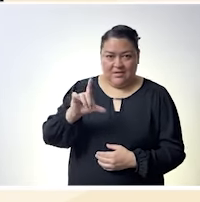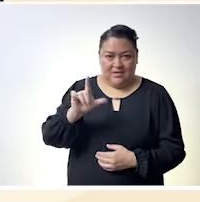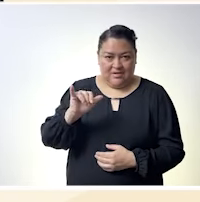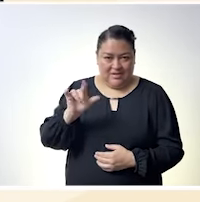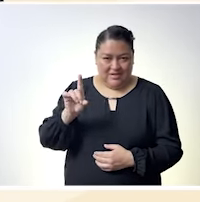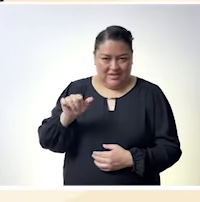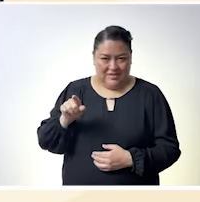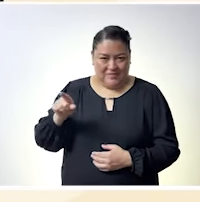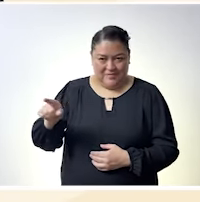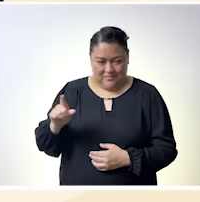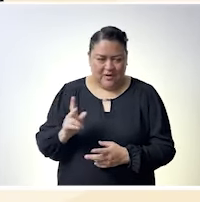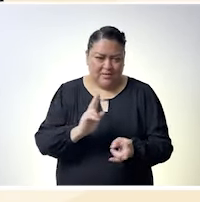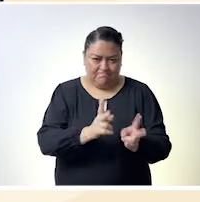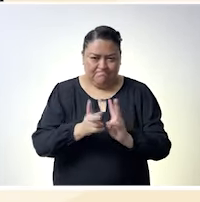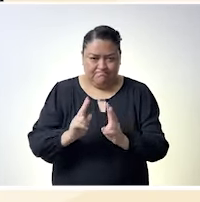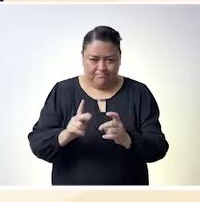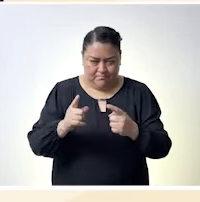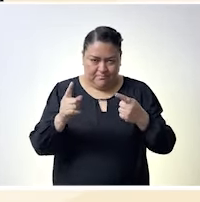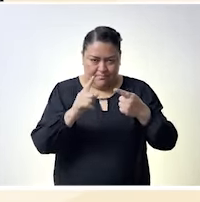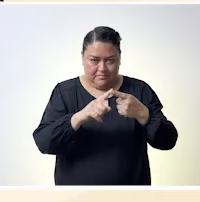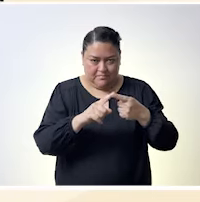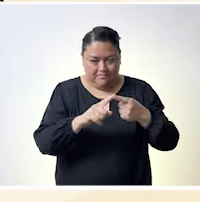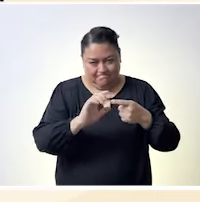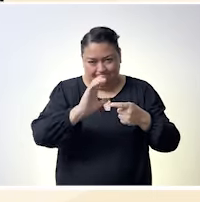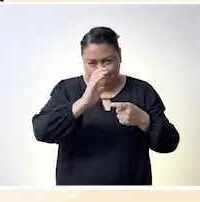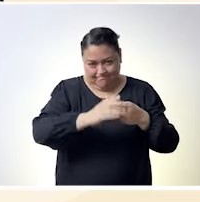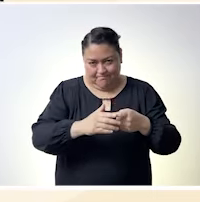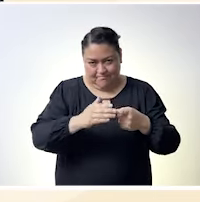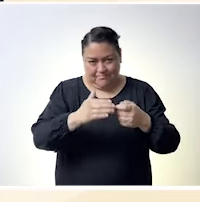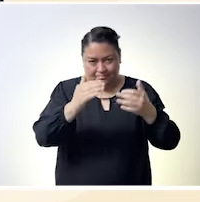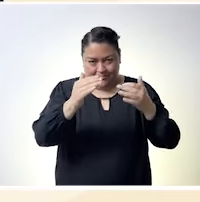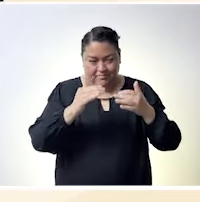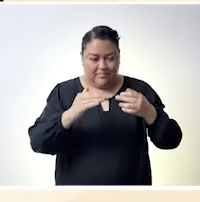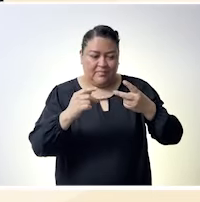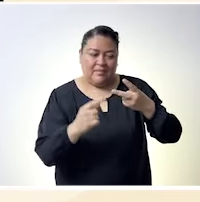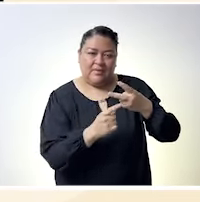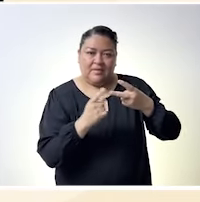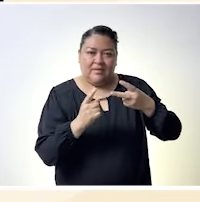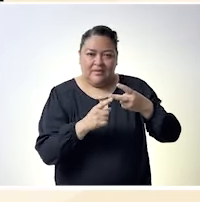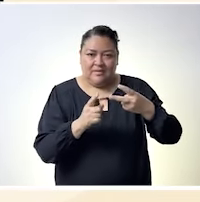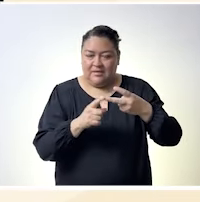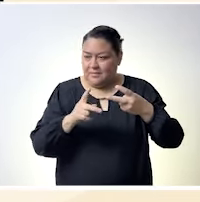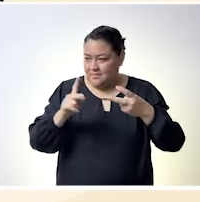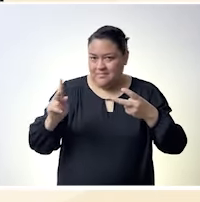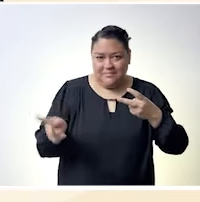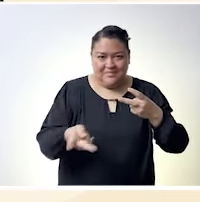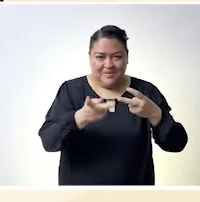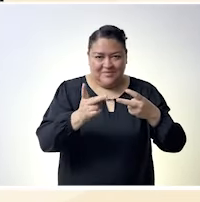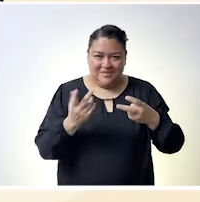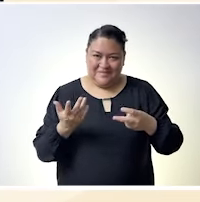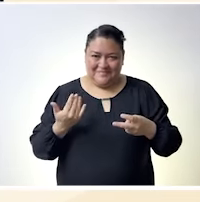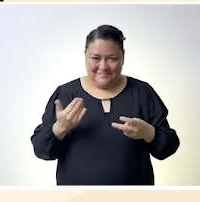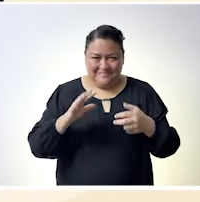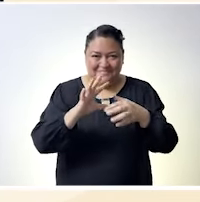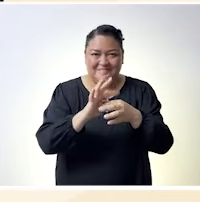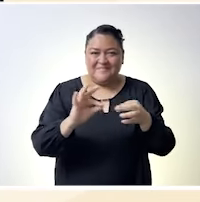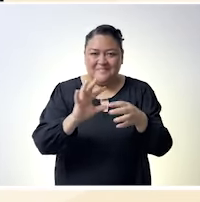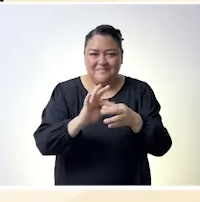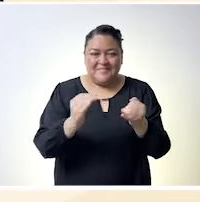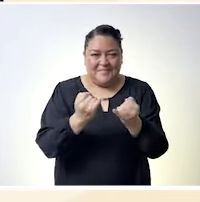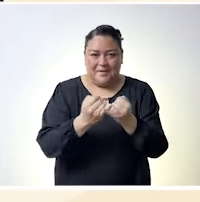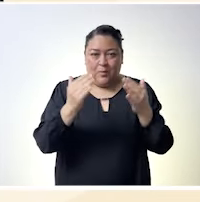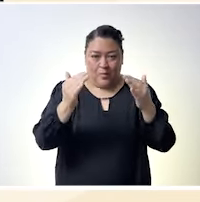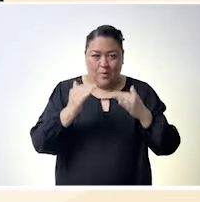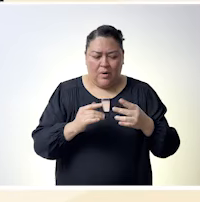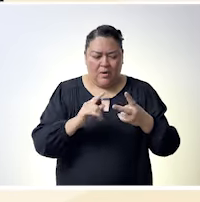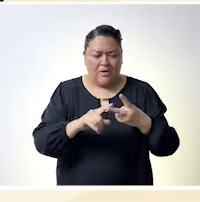que tomaron en ese sentido un camino tan difícil una lucha tan difícil que si hoy por hoy a nosotras